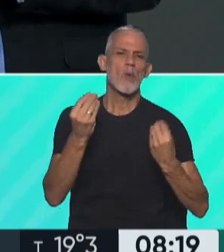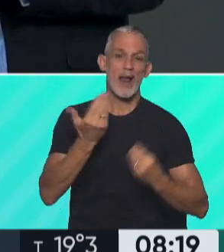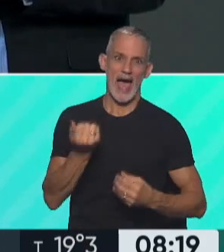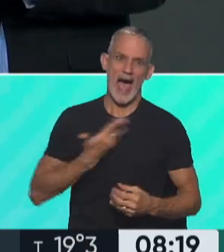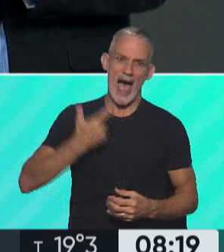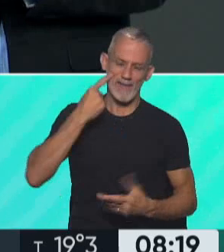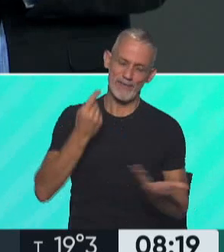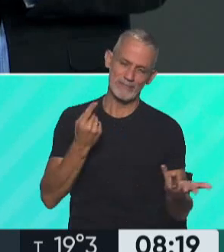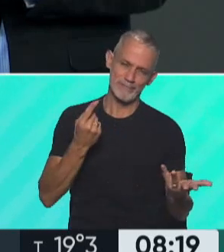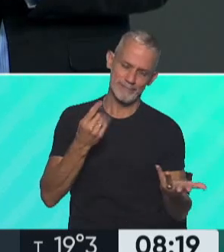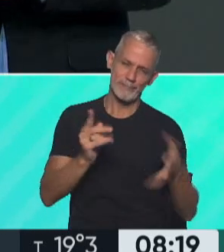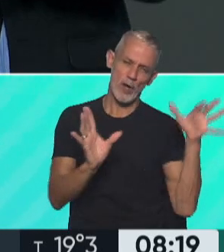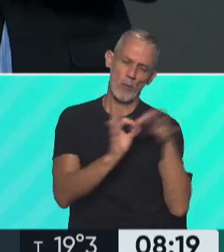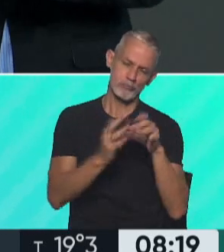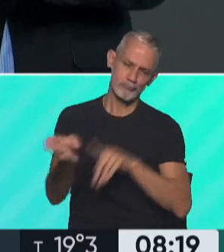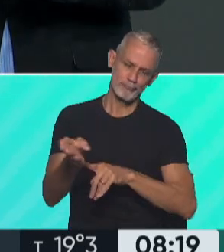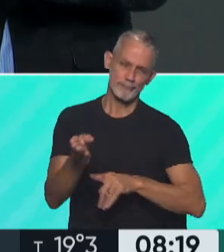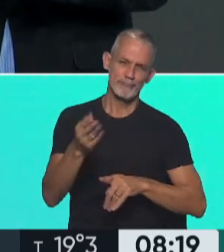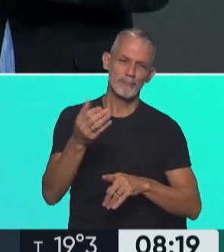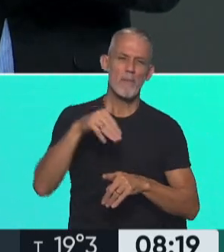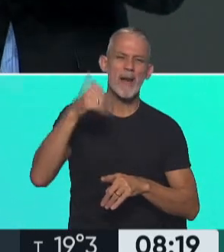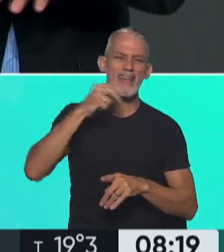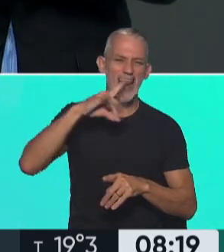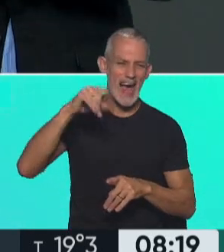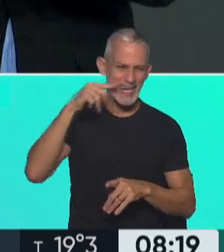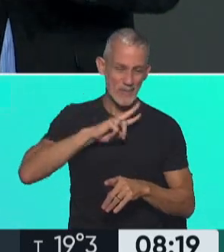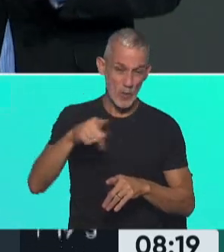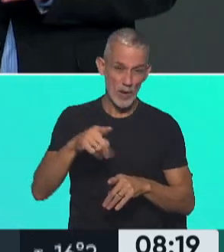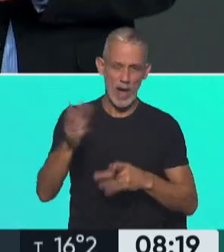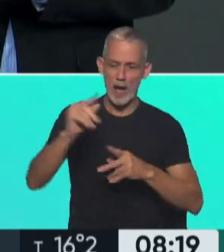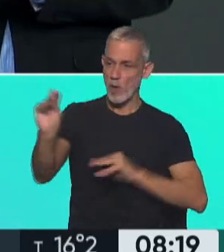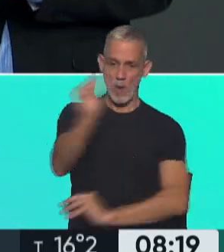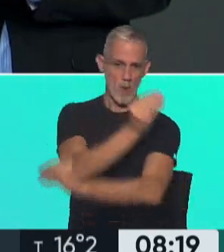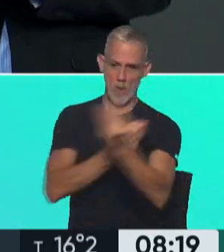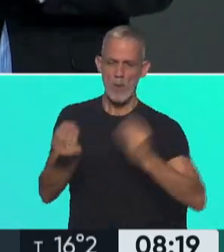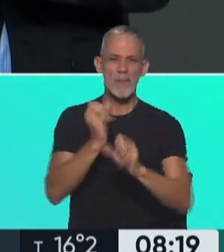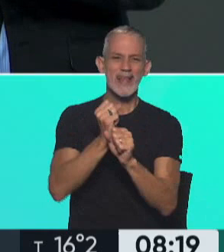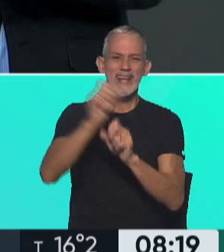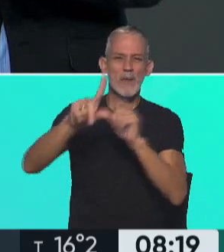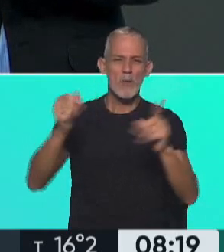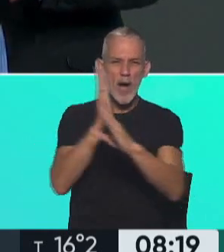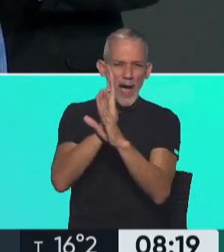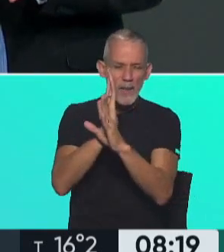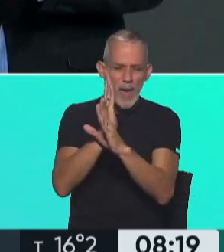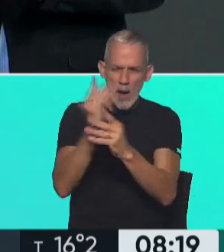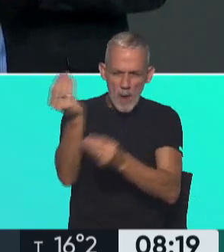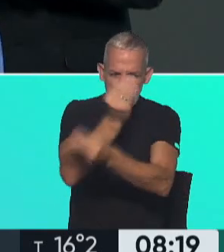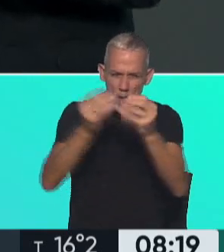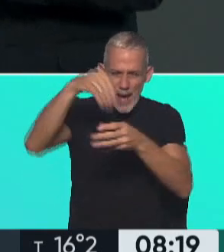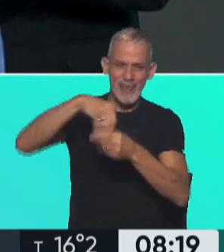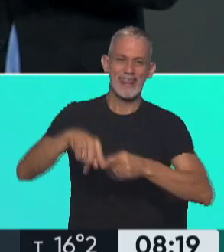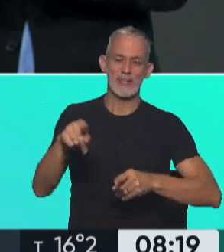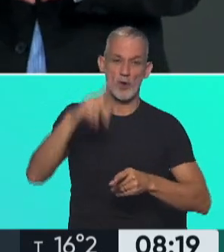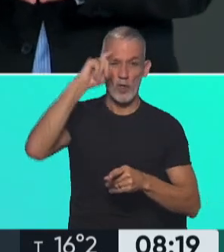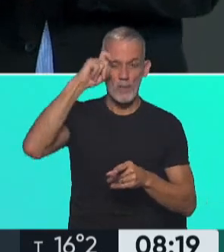AFI, a Silvia Magdalani, y que a partir de ese momento se redistribuyeron las tareas de inteligencia adentro del hospital.